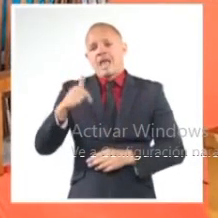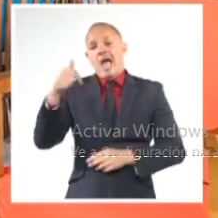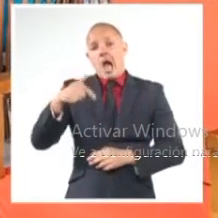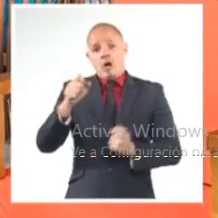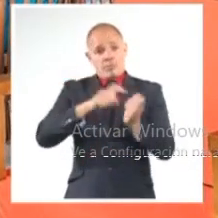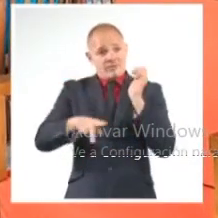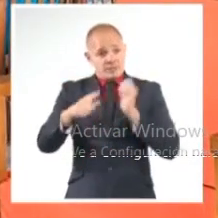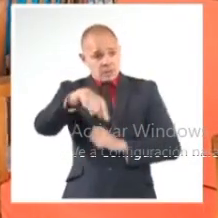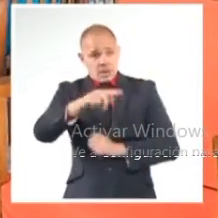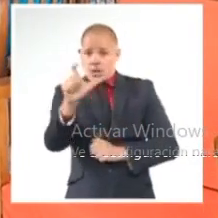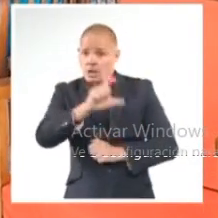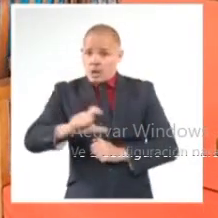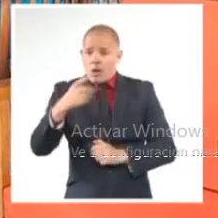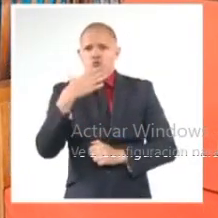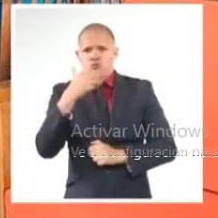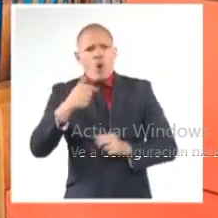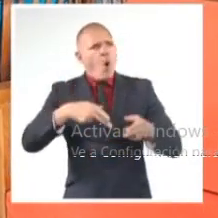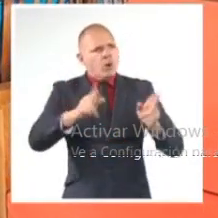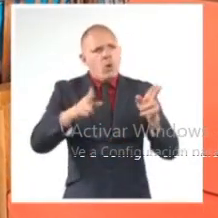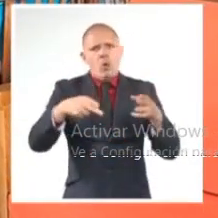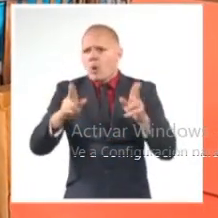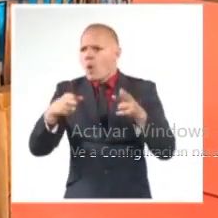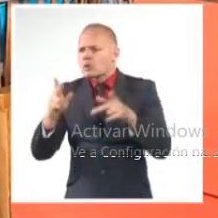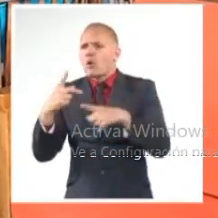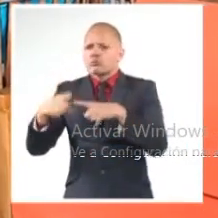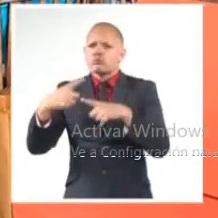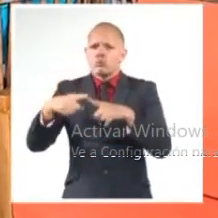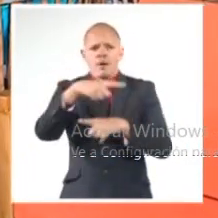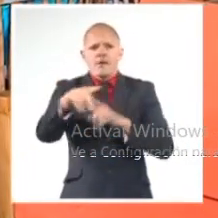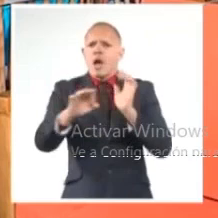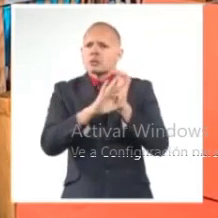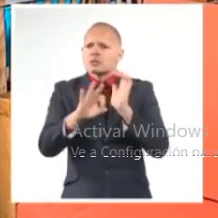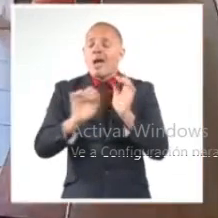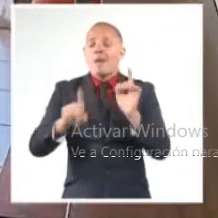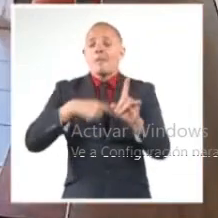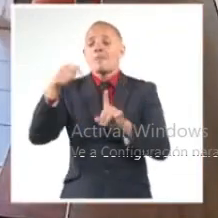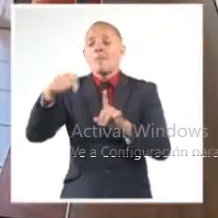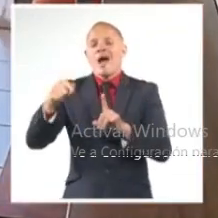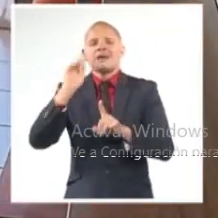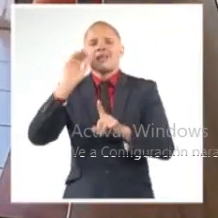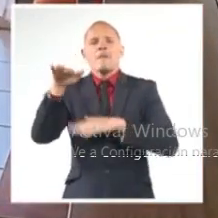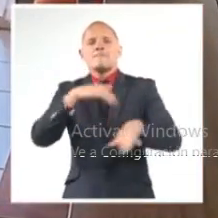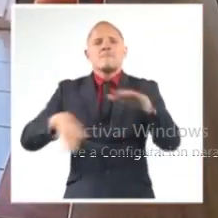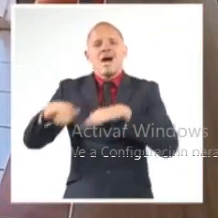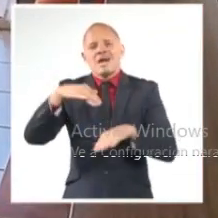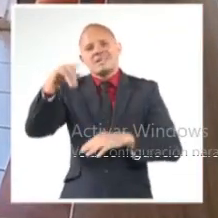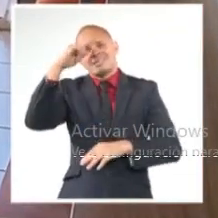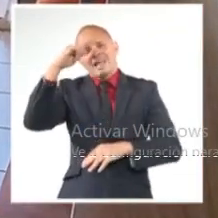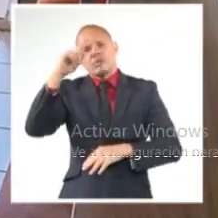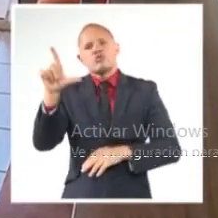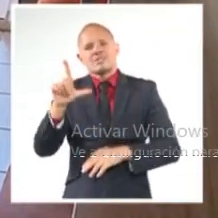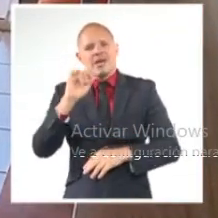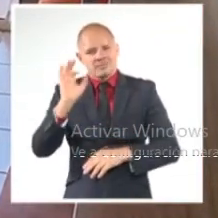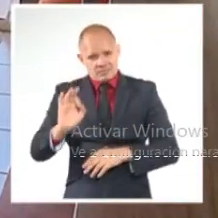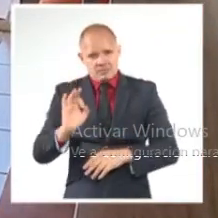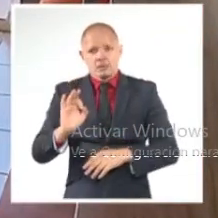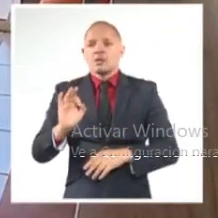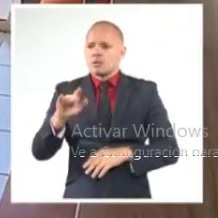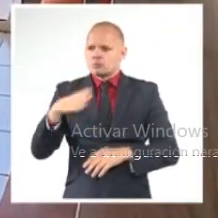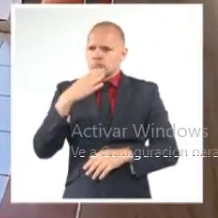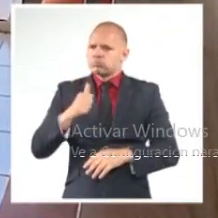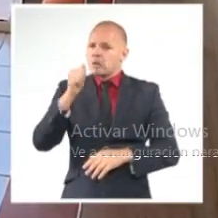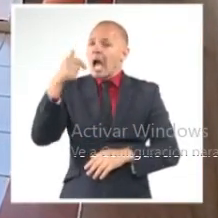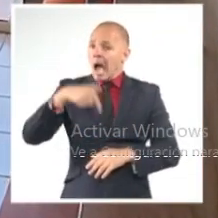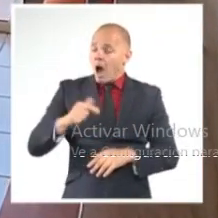con atractivos importantes enclaves como Cayo Cruz o Playa Santa Lucía en el norte del territorio, procura en la actualidad